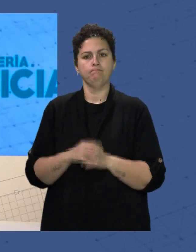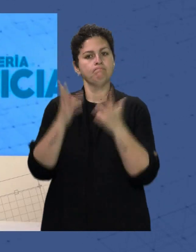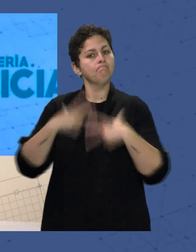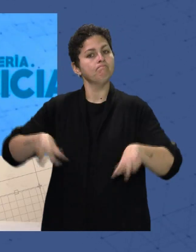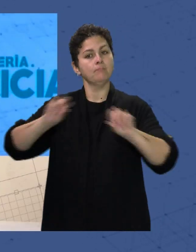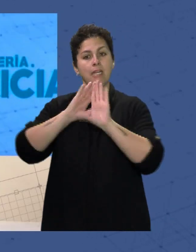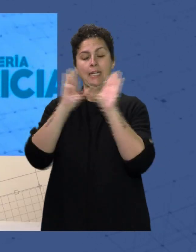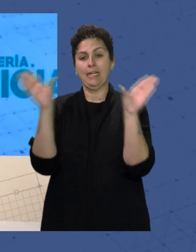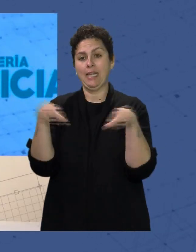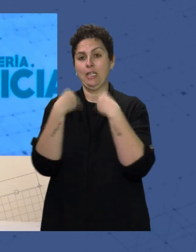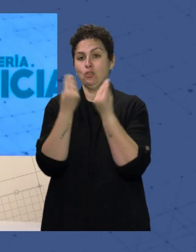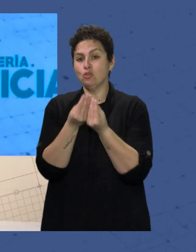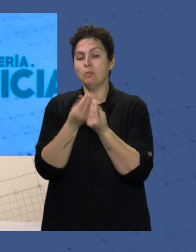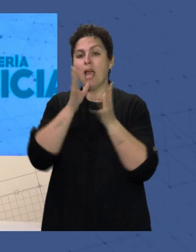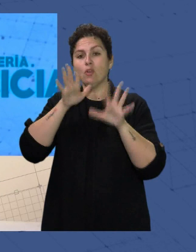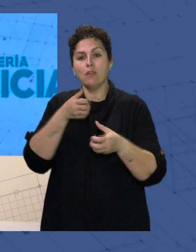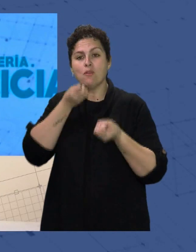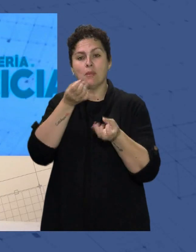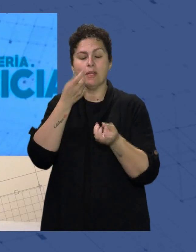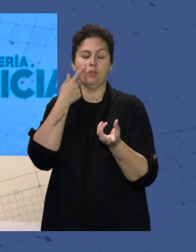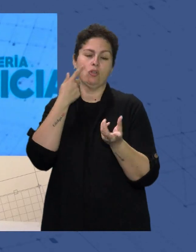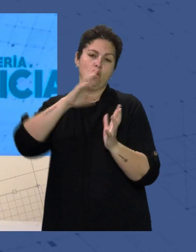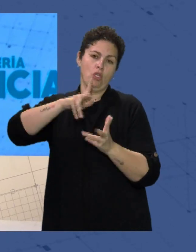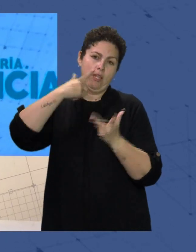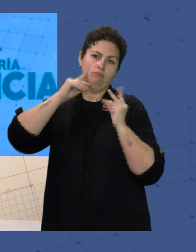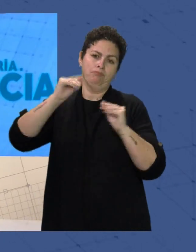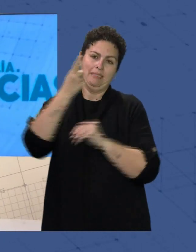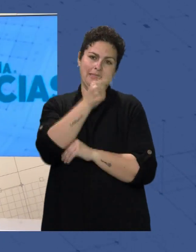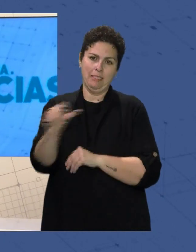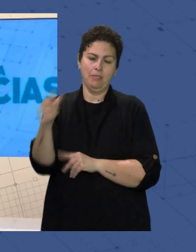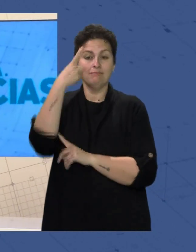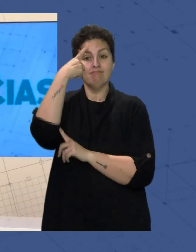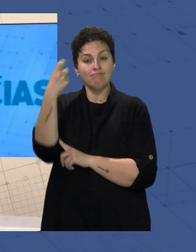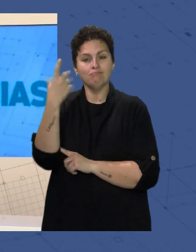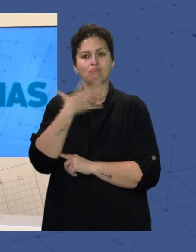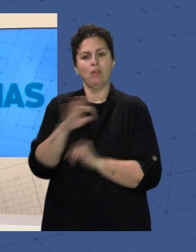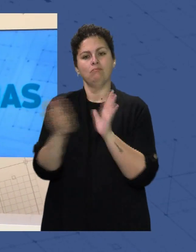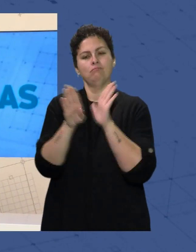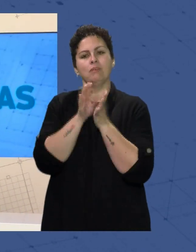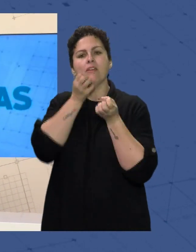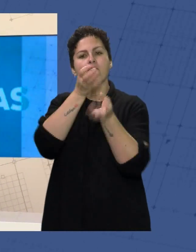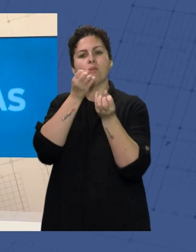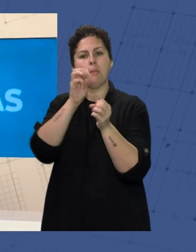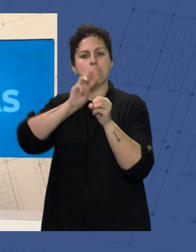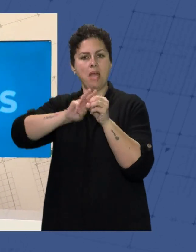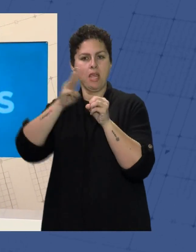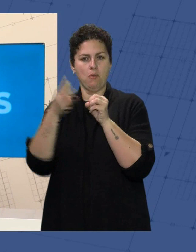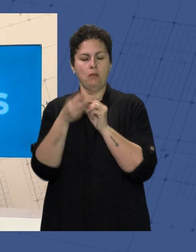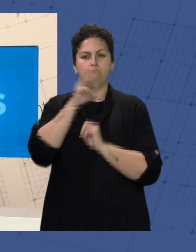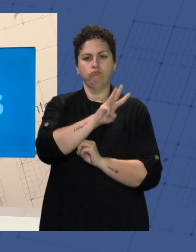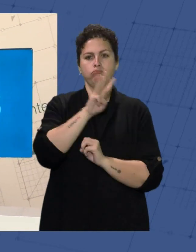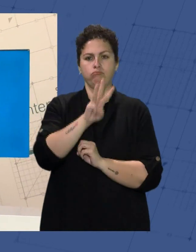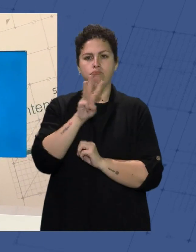De la actualidad informativa De las noticias más destacadas De esta semana Recuerden que pueden seguir informados En nuestra página web www